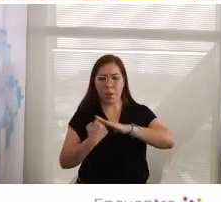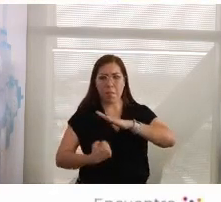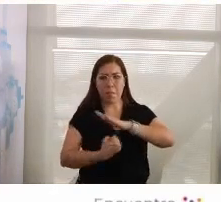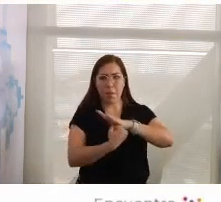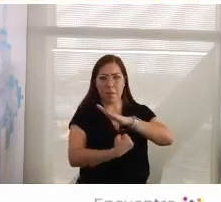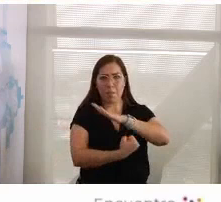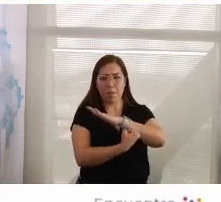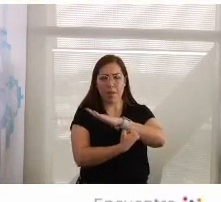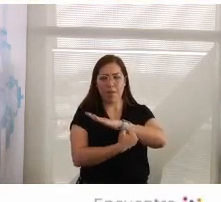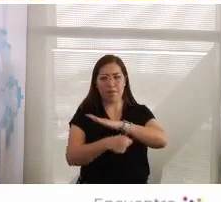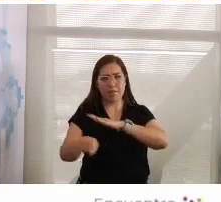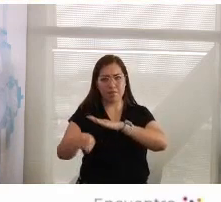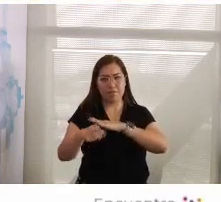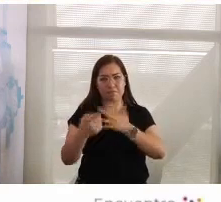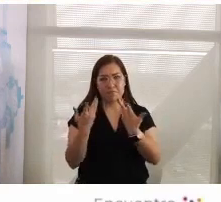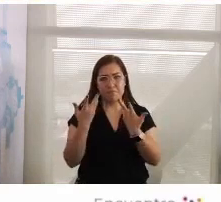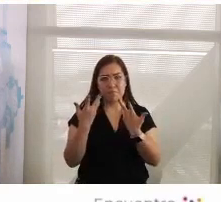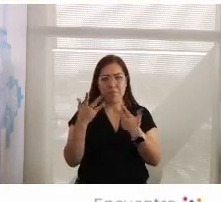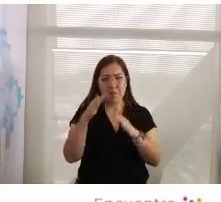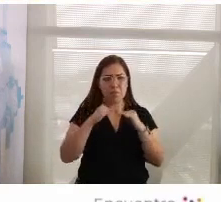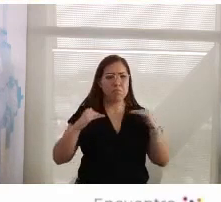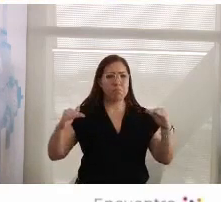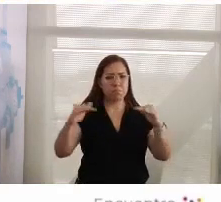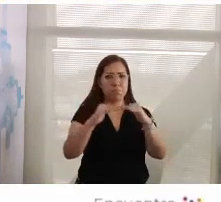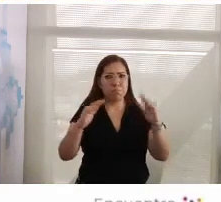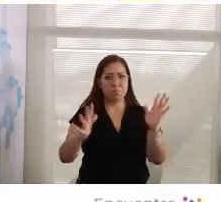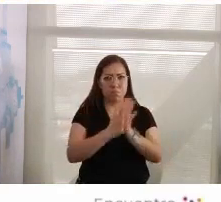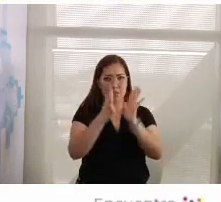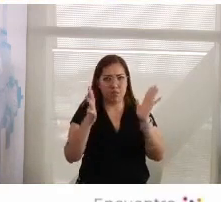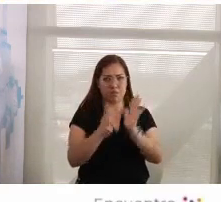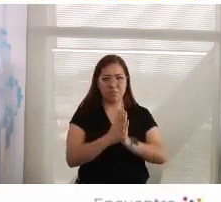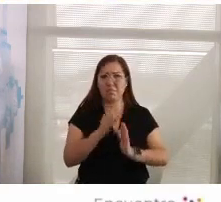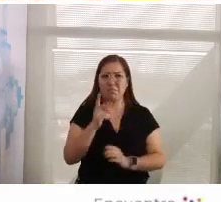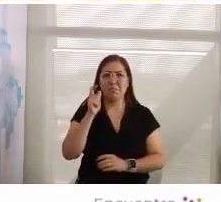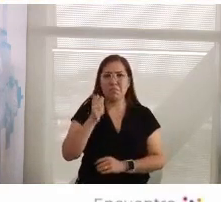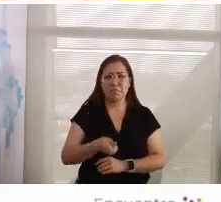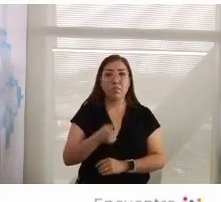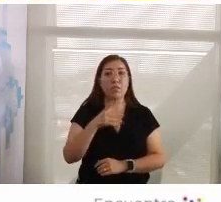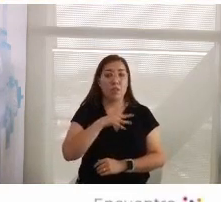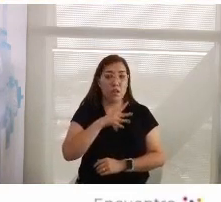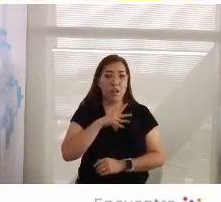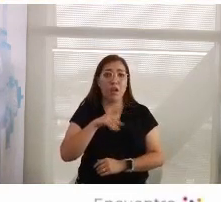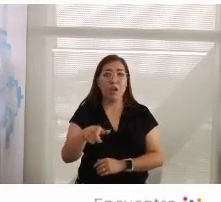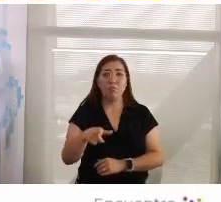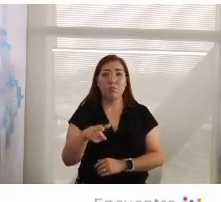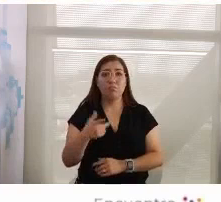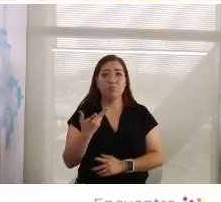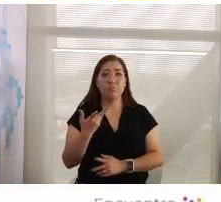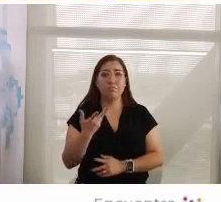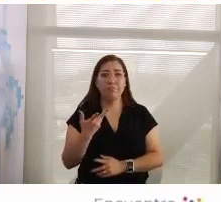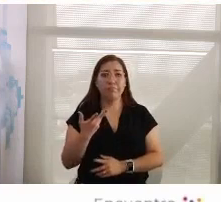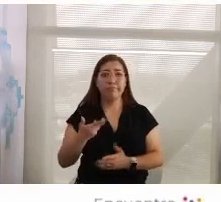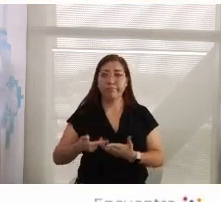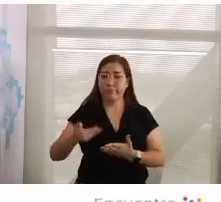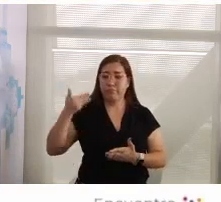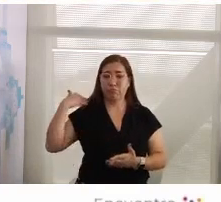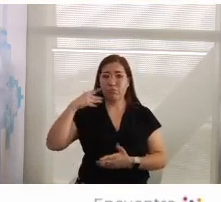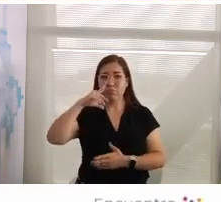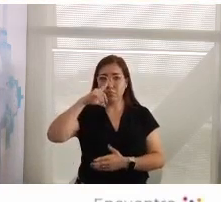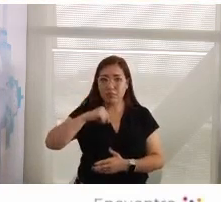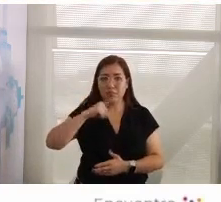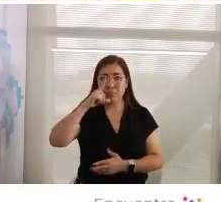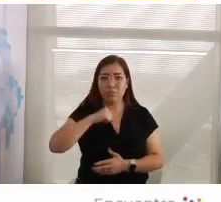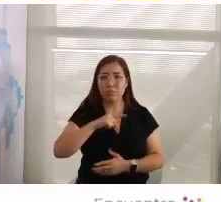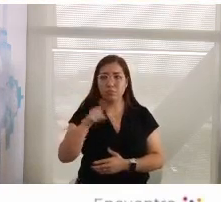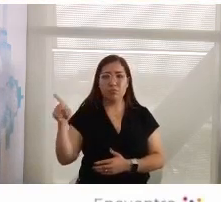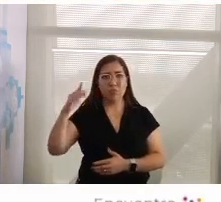Esto es lo que, aparte de las cosas que hemos discutido, está fallando y ha promovido el ascenso de